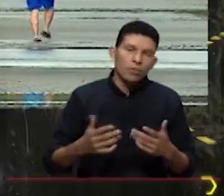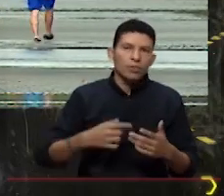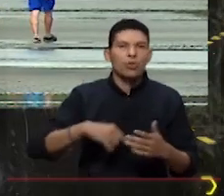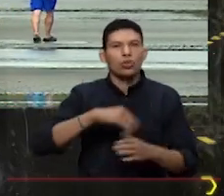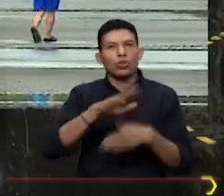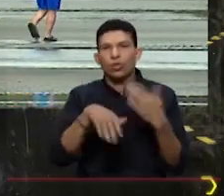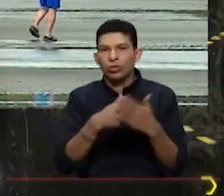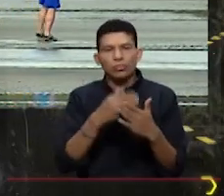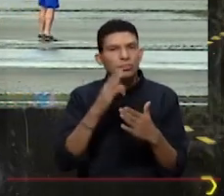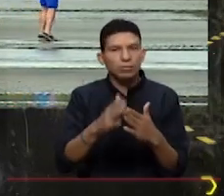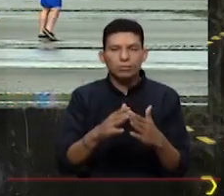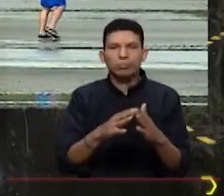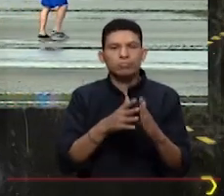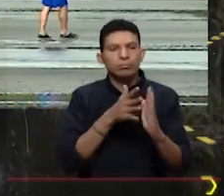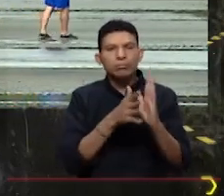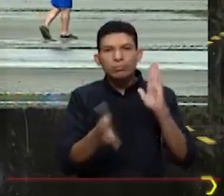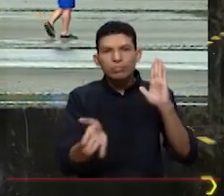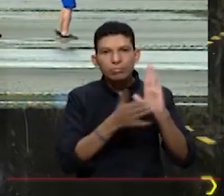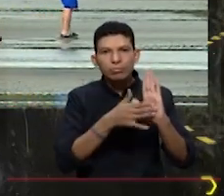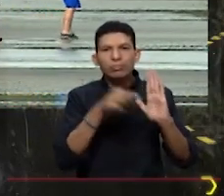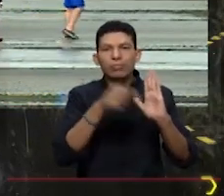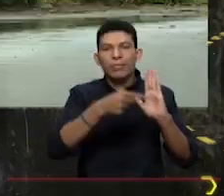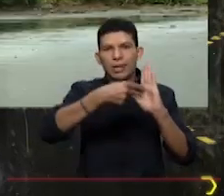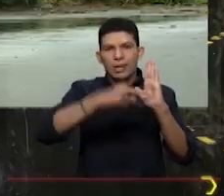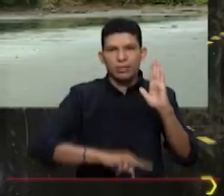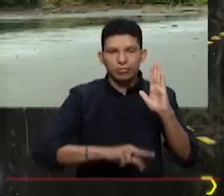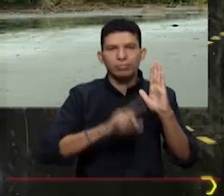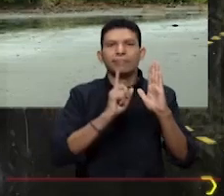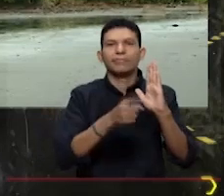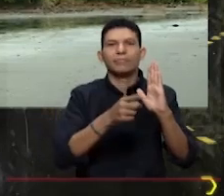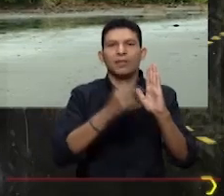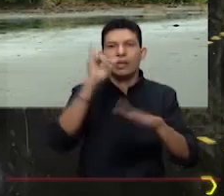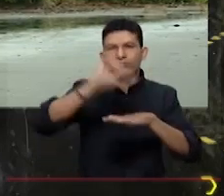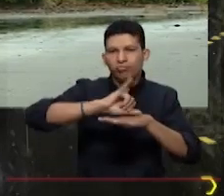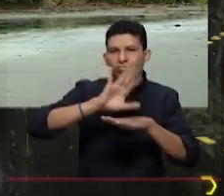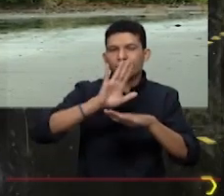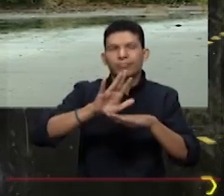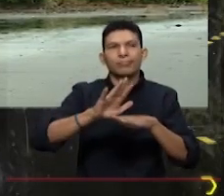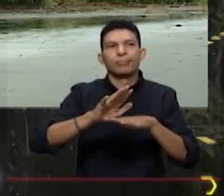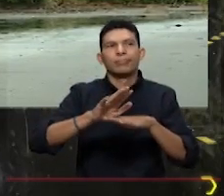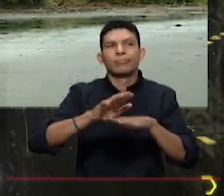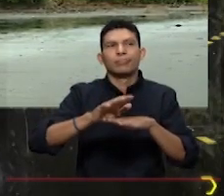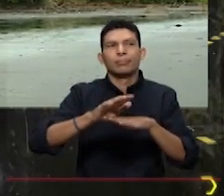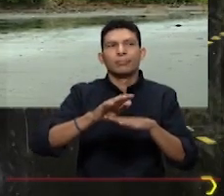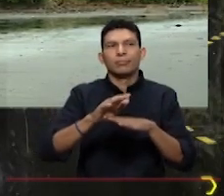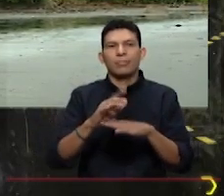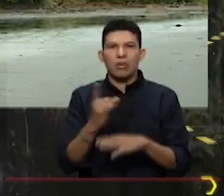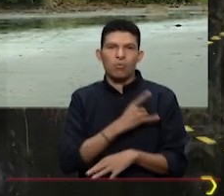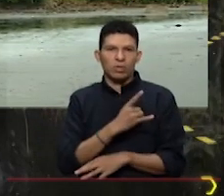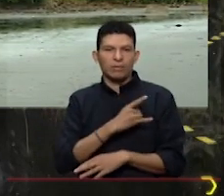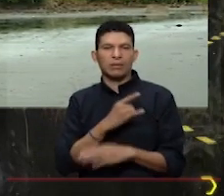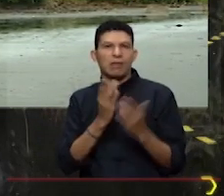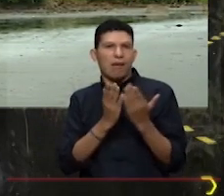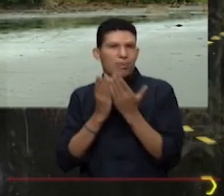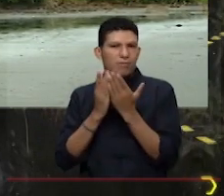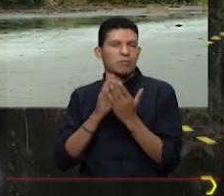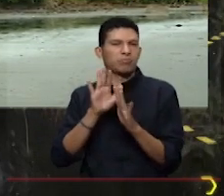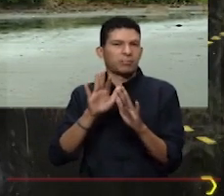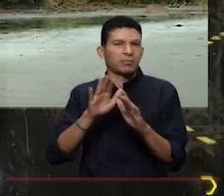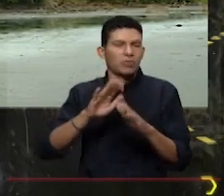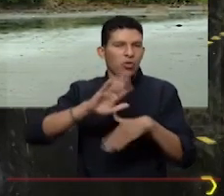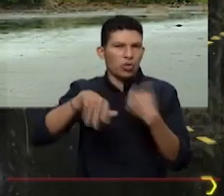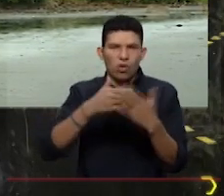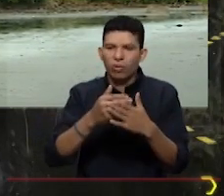el documento, además de tener el componente técnico desde las instituciones, desde la universidad, desde todos